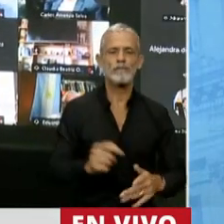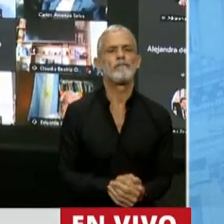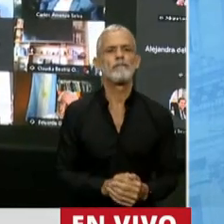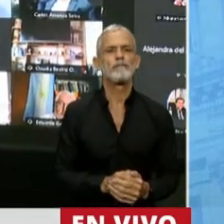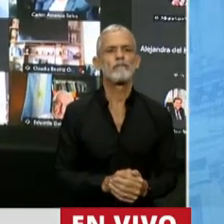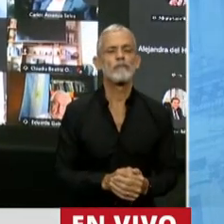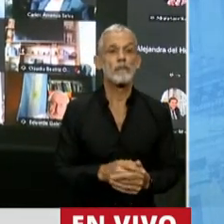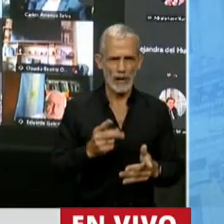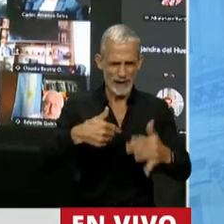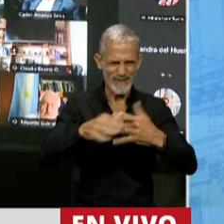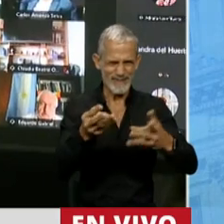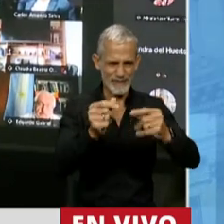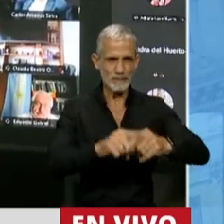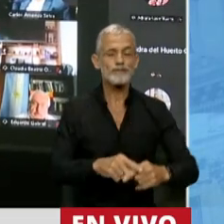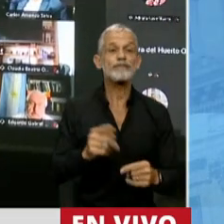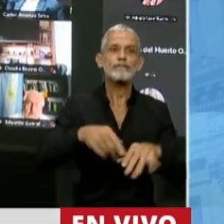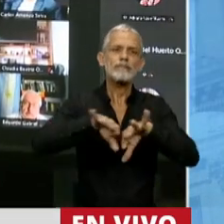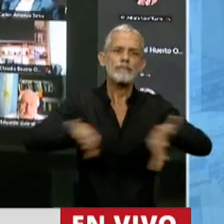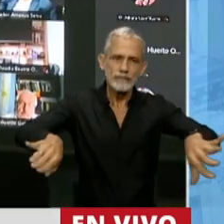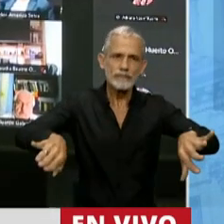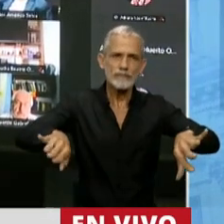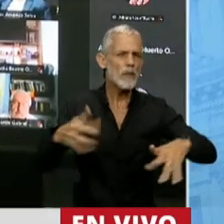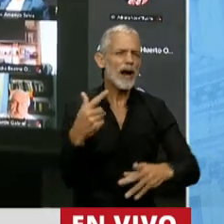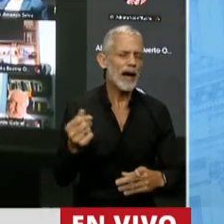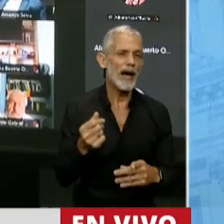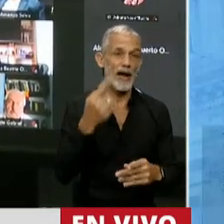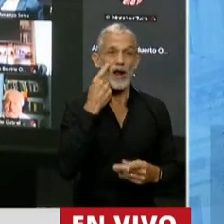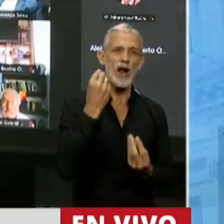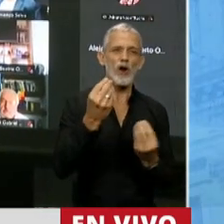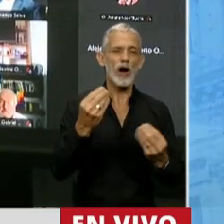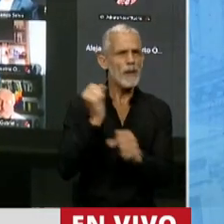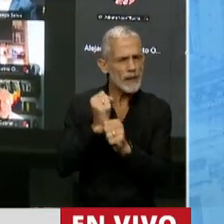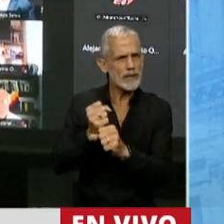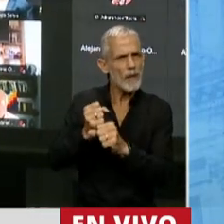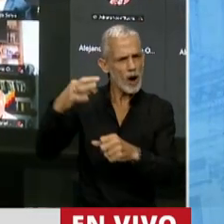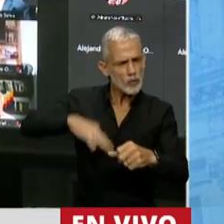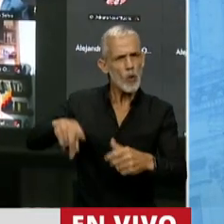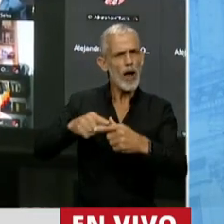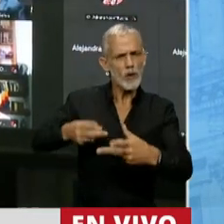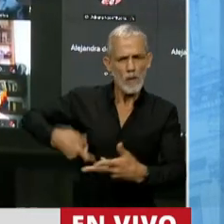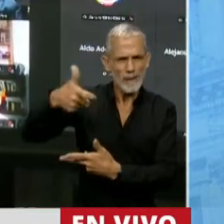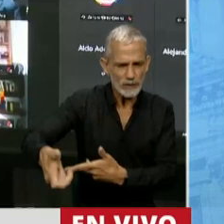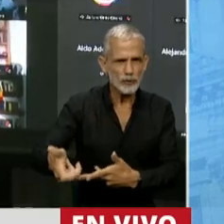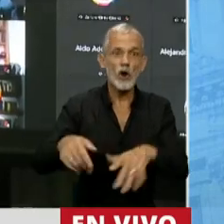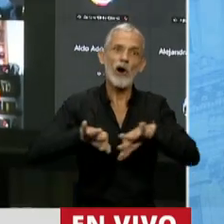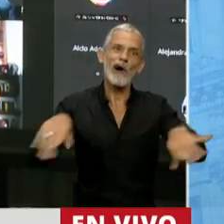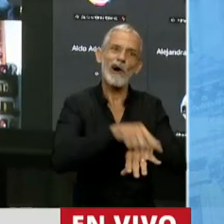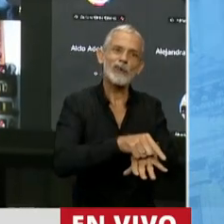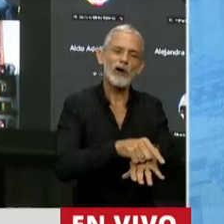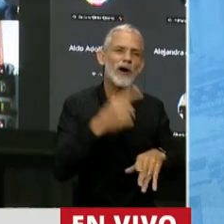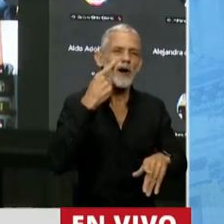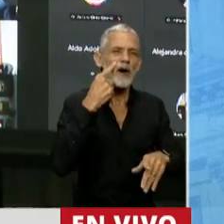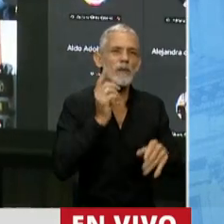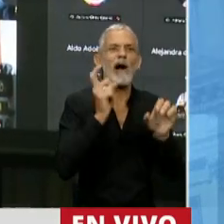diputado. Cierro. La que separa a los que viven de su trabajo y de sus inversiones, de los que viven